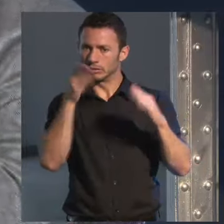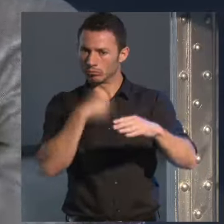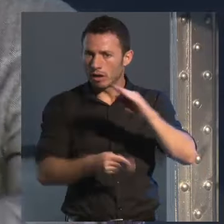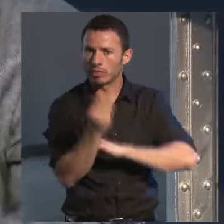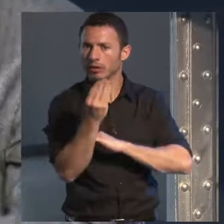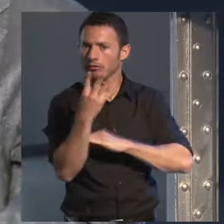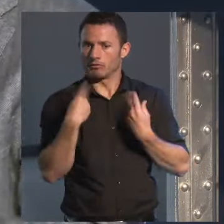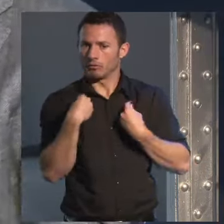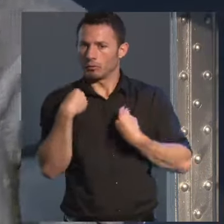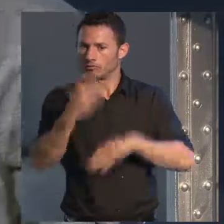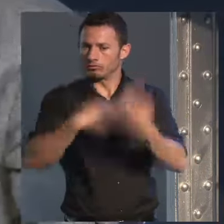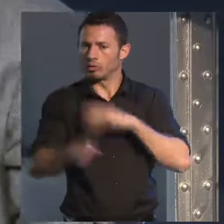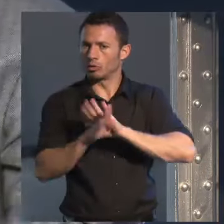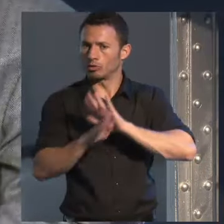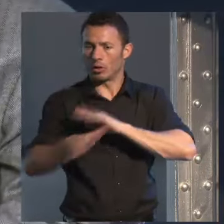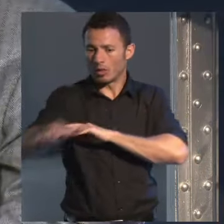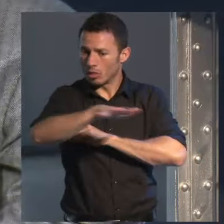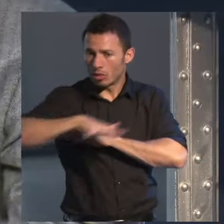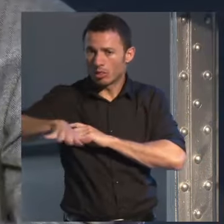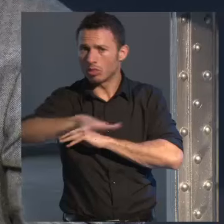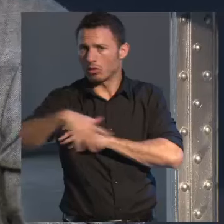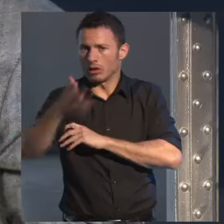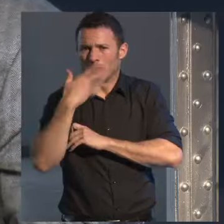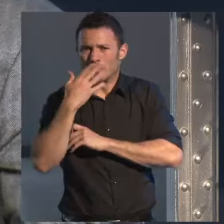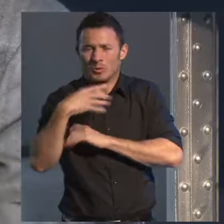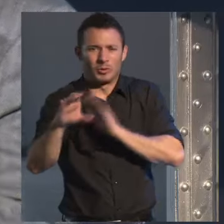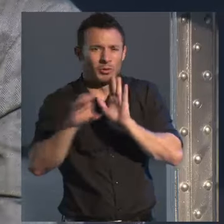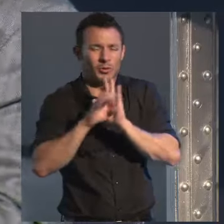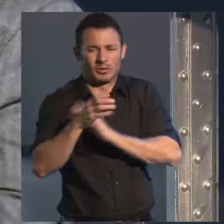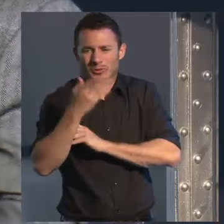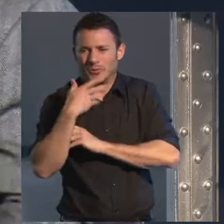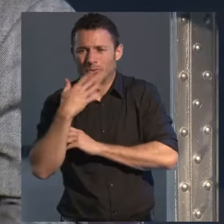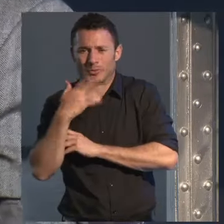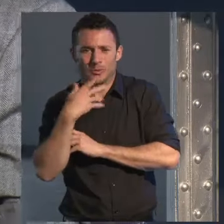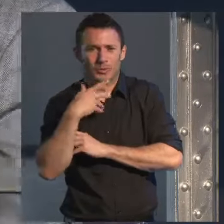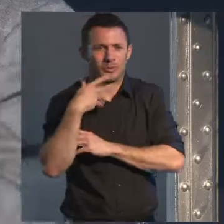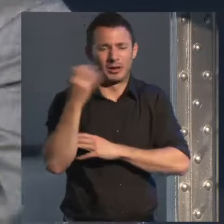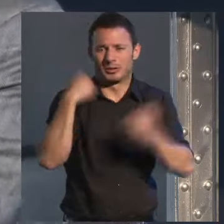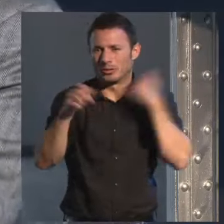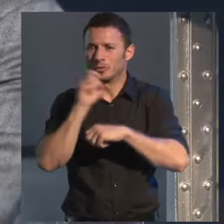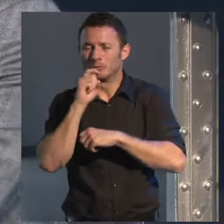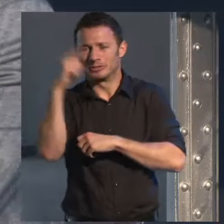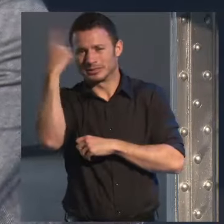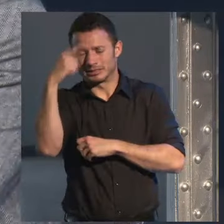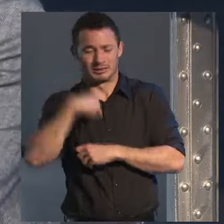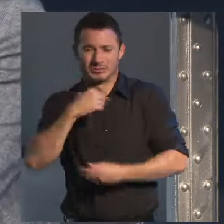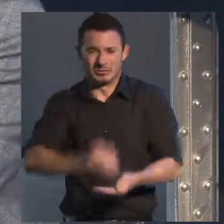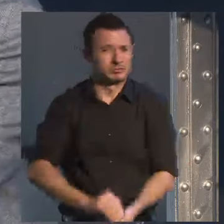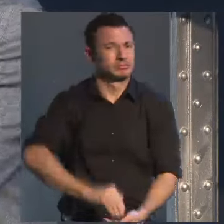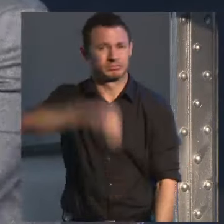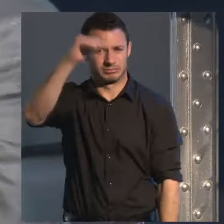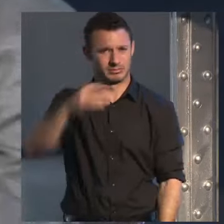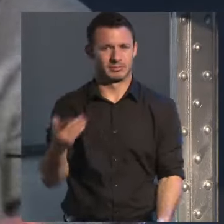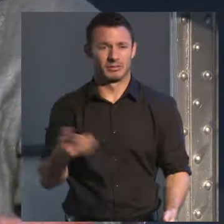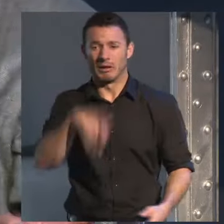ese barrio donde yo conozco todos los códigos donde soy la persona que siempre he sido ahí a la gente